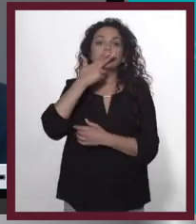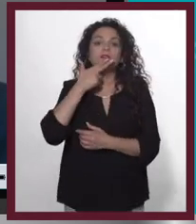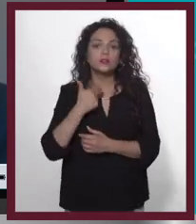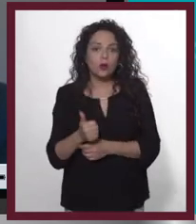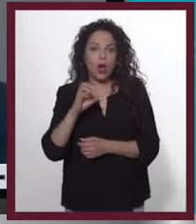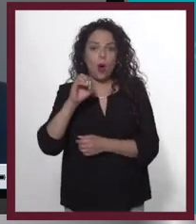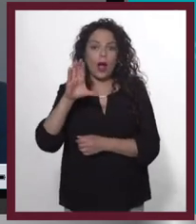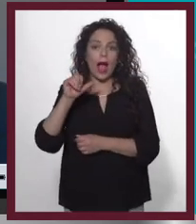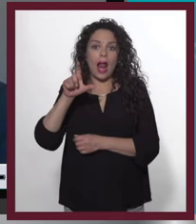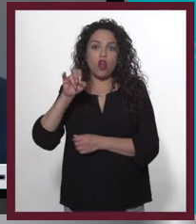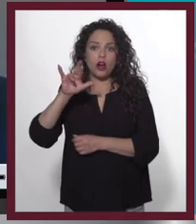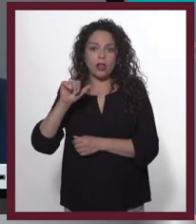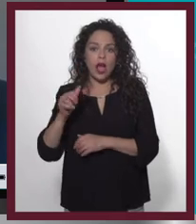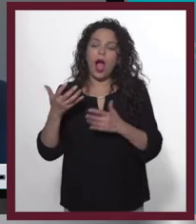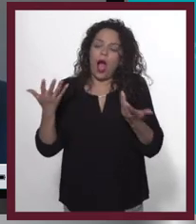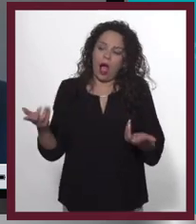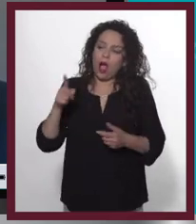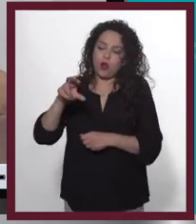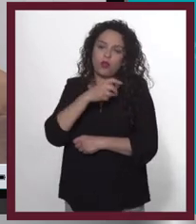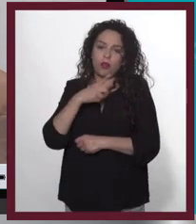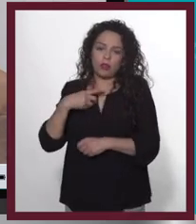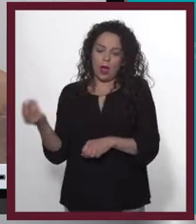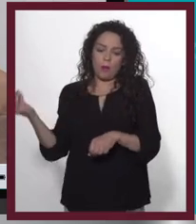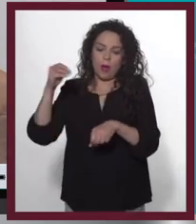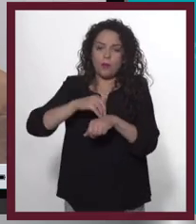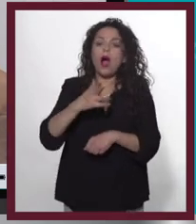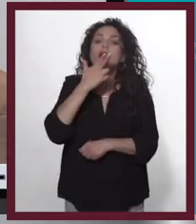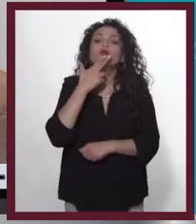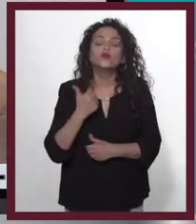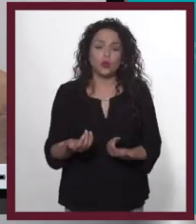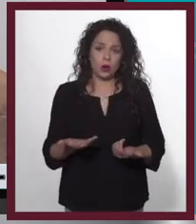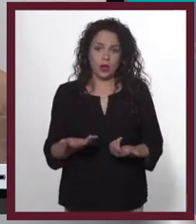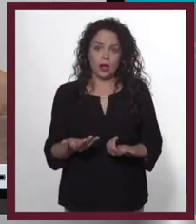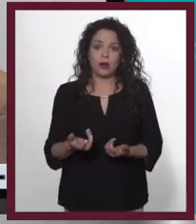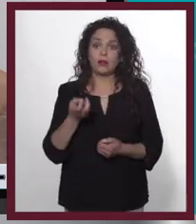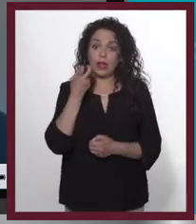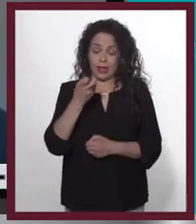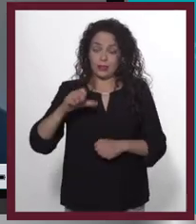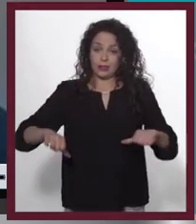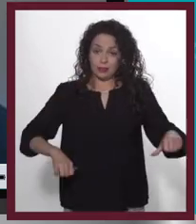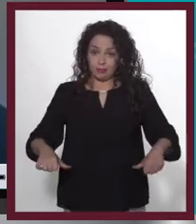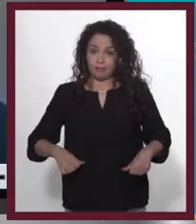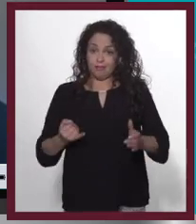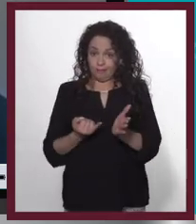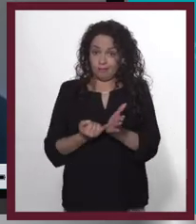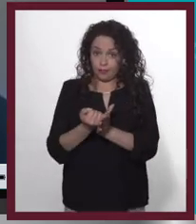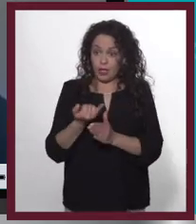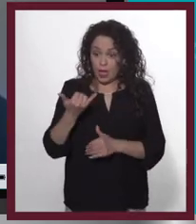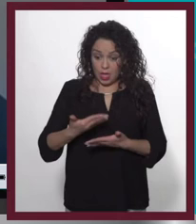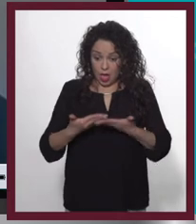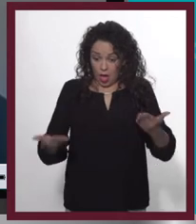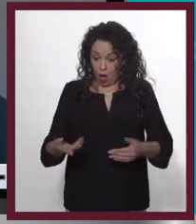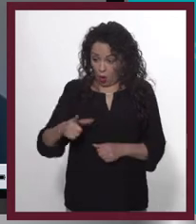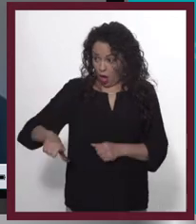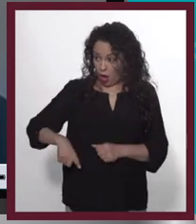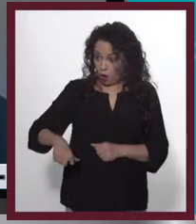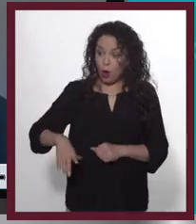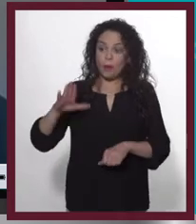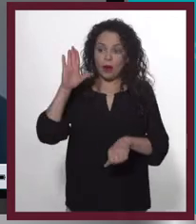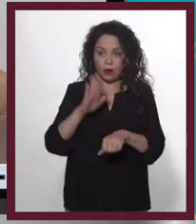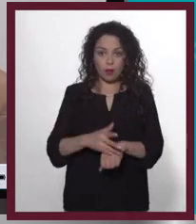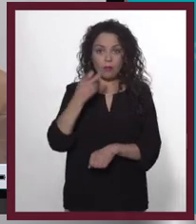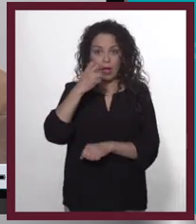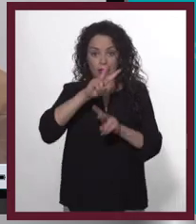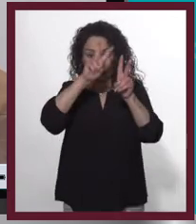calorías, bueno, pues que no le meta el azúcar. Hay acciones que se van tomando y especialmente este gobierno está